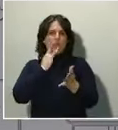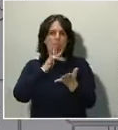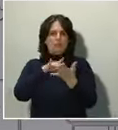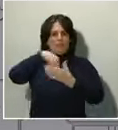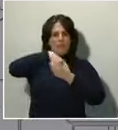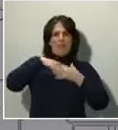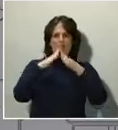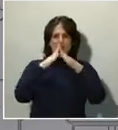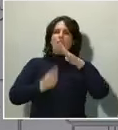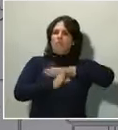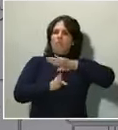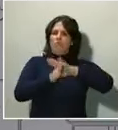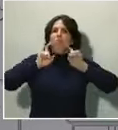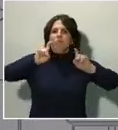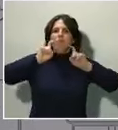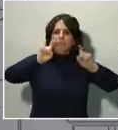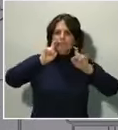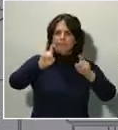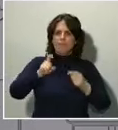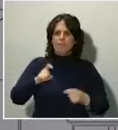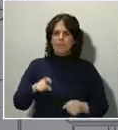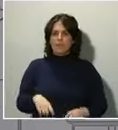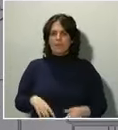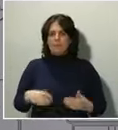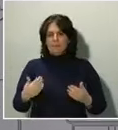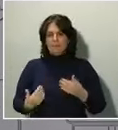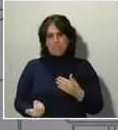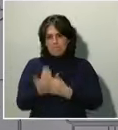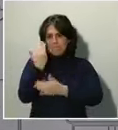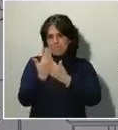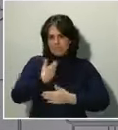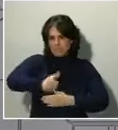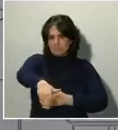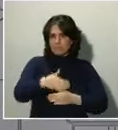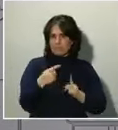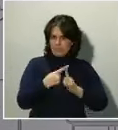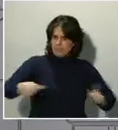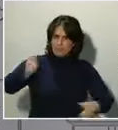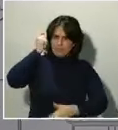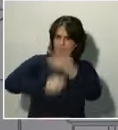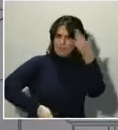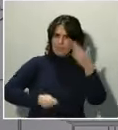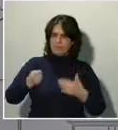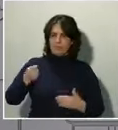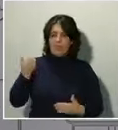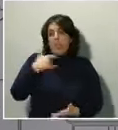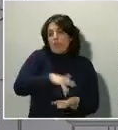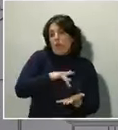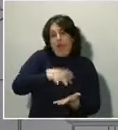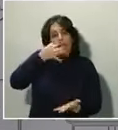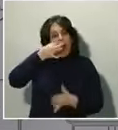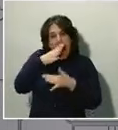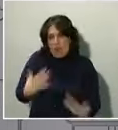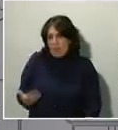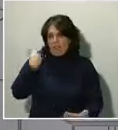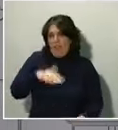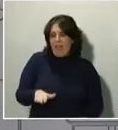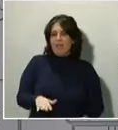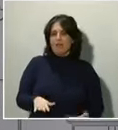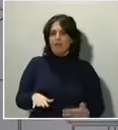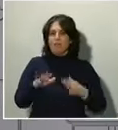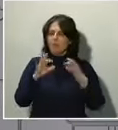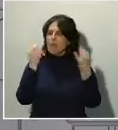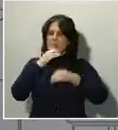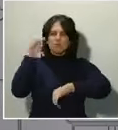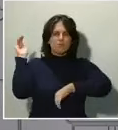Se avecinan días largos y días duros, los estamos viviendo ya, en los que debemos seguir a rajatabla las recomendaciones de los